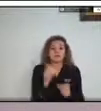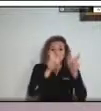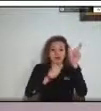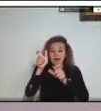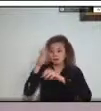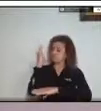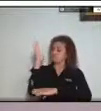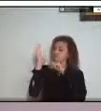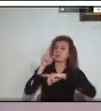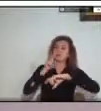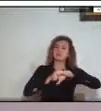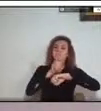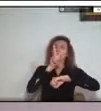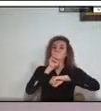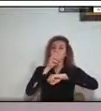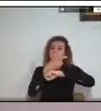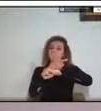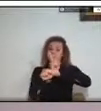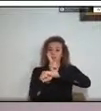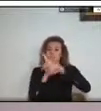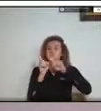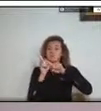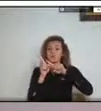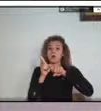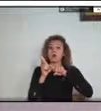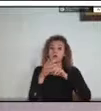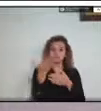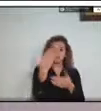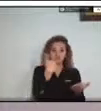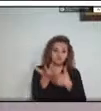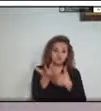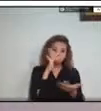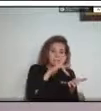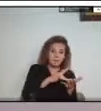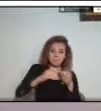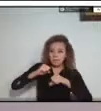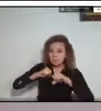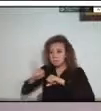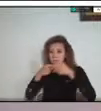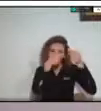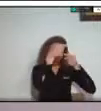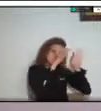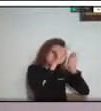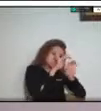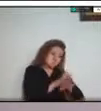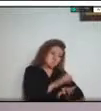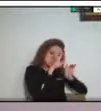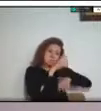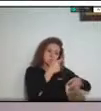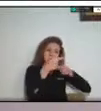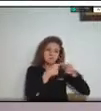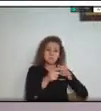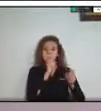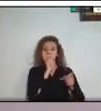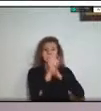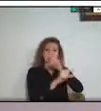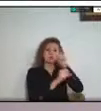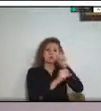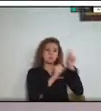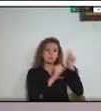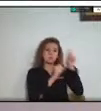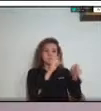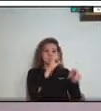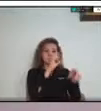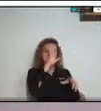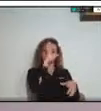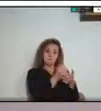invitamos al público a participar de manera activa escribiendo en el chat sus preguntas indicando el nombre del ponente al que va